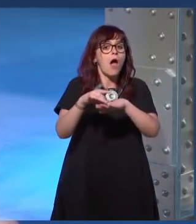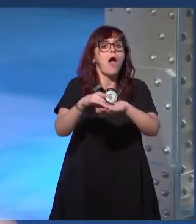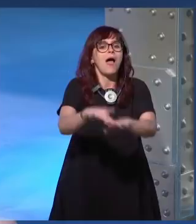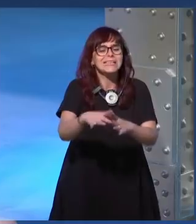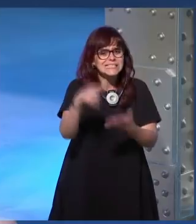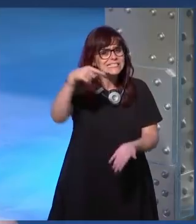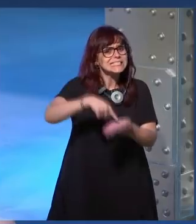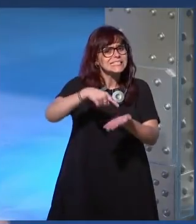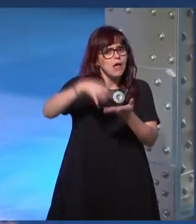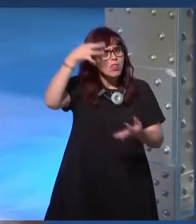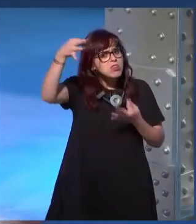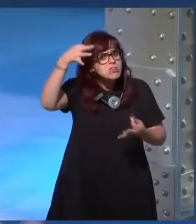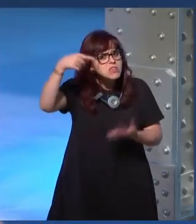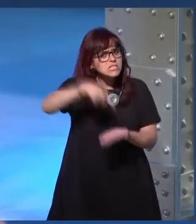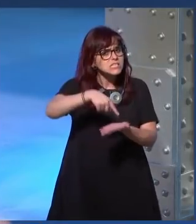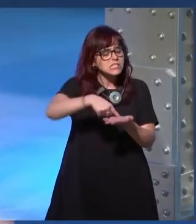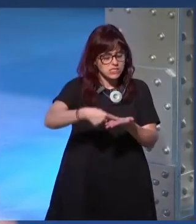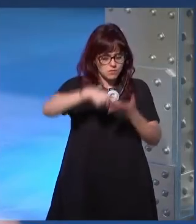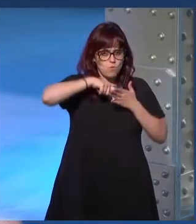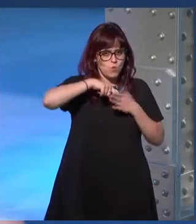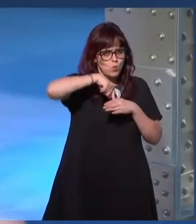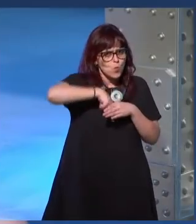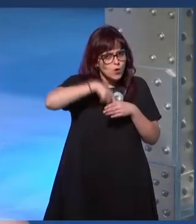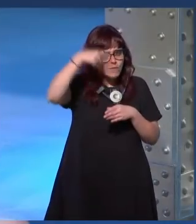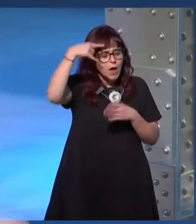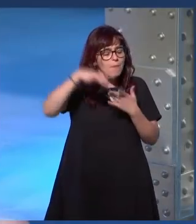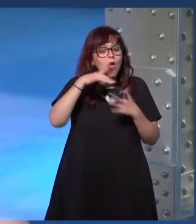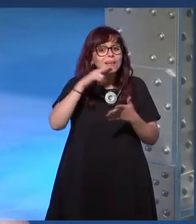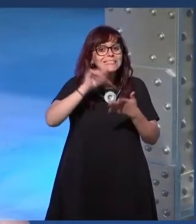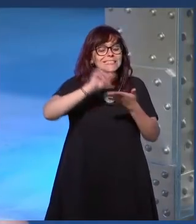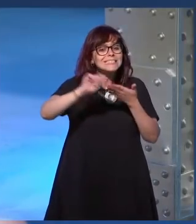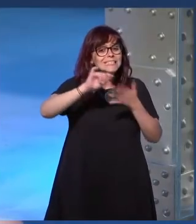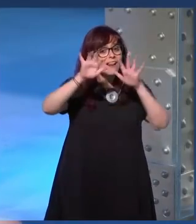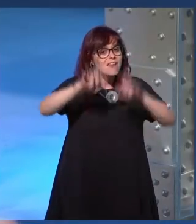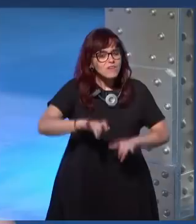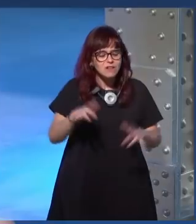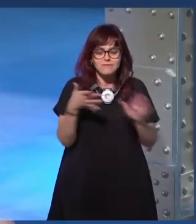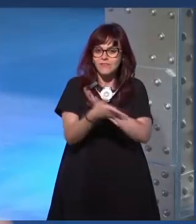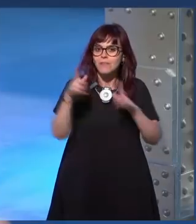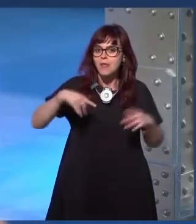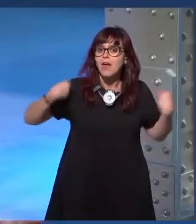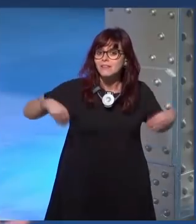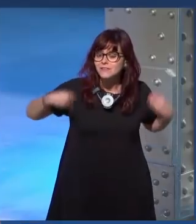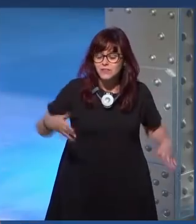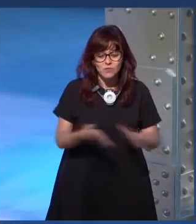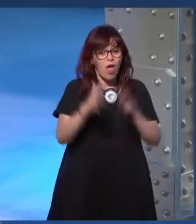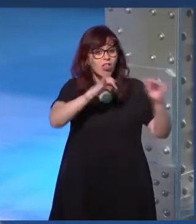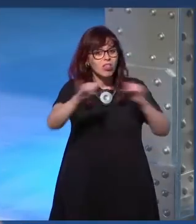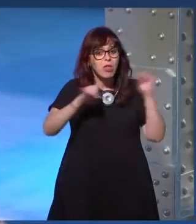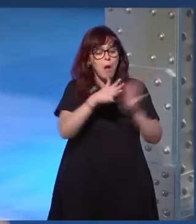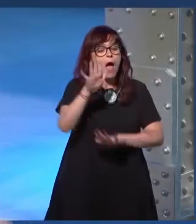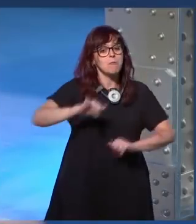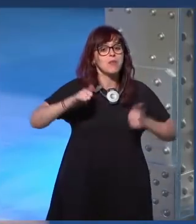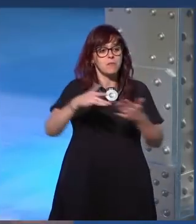exigencias y se nos olvida como bien ha dicho Cameron que también estamos aquí para divertirnos y para pasarlo bien que era al principio para lo que veníamos a